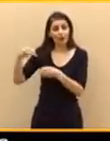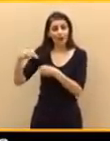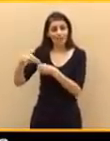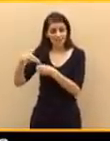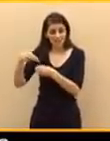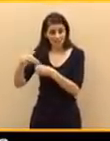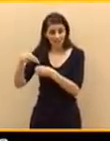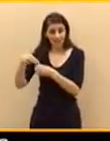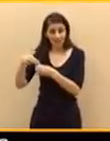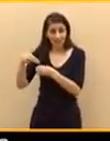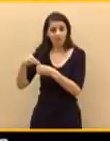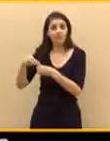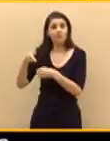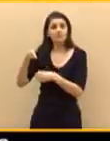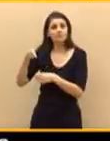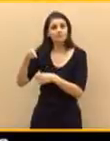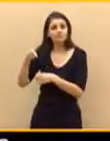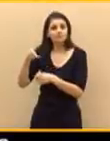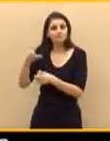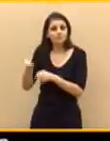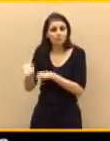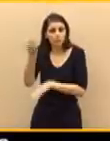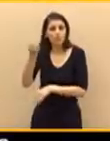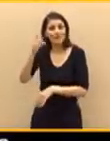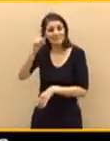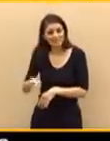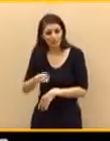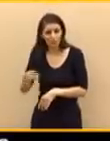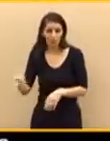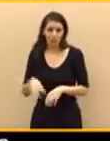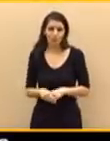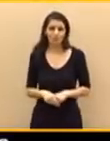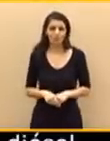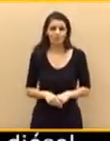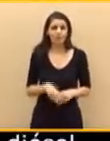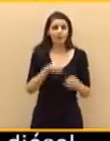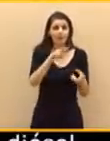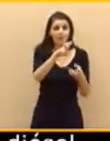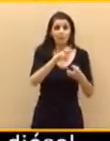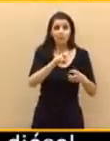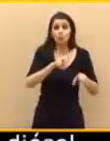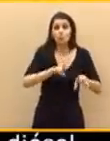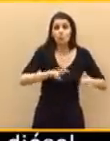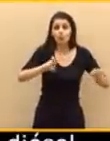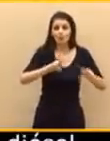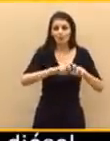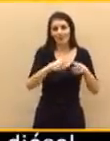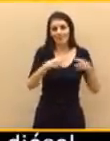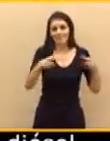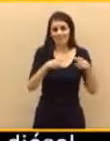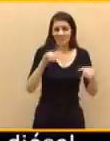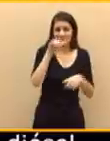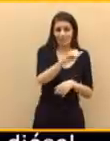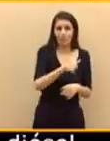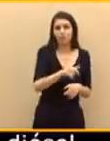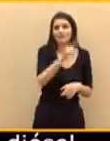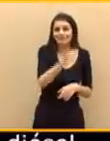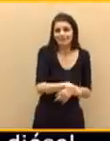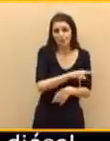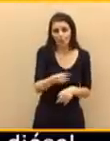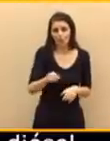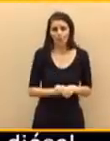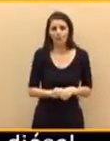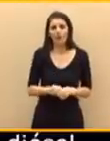Sí o no. ¿Van ustedes a crear unos nuevos impuestos sobre los billetes de avión? Sí o no. ¿Van a inventarse una nueva tasa COVID? Sí o no.